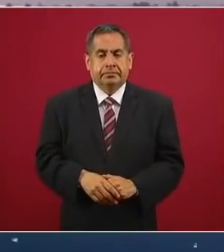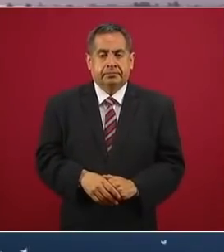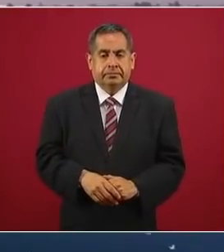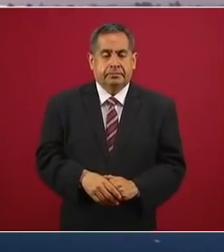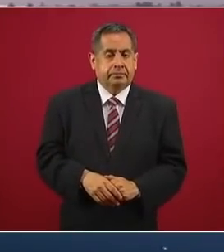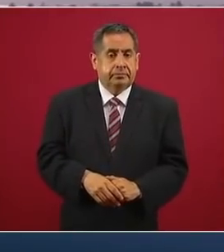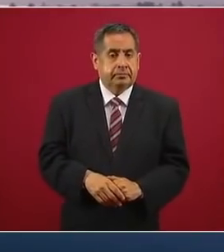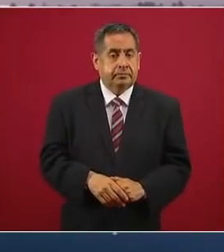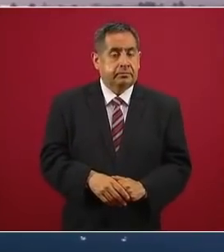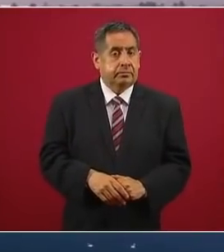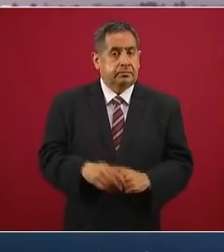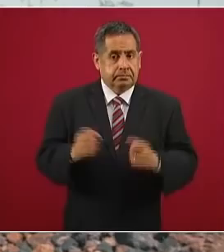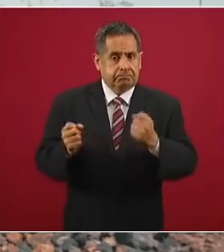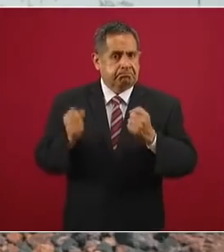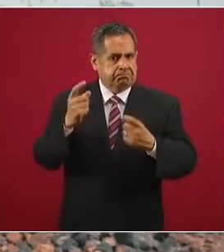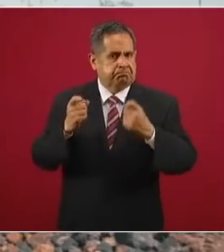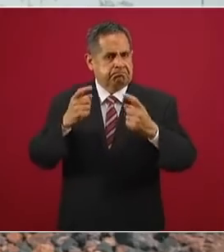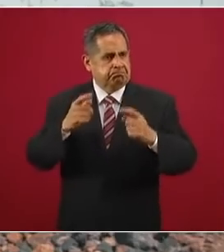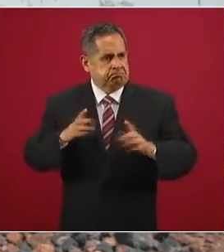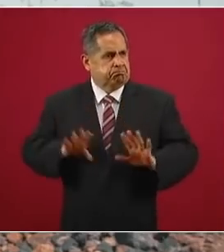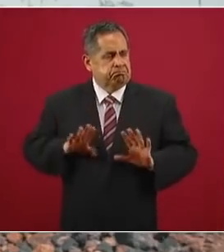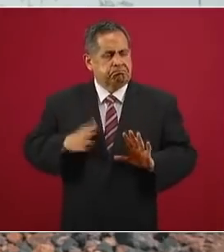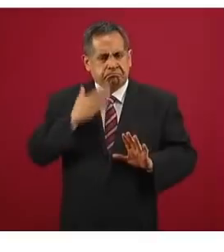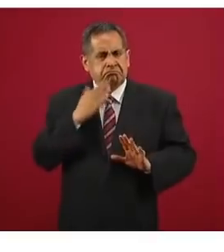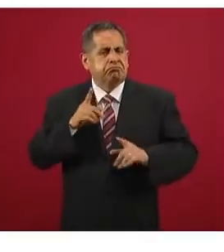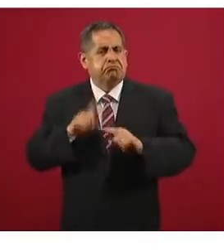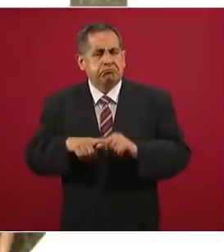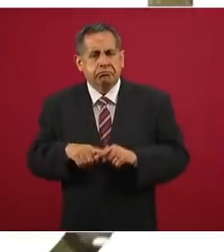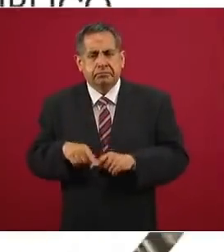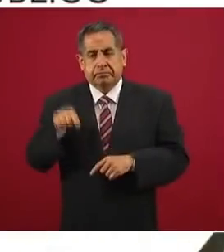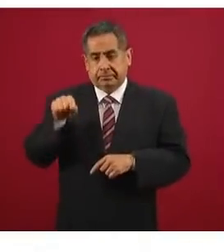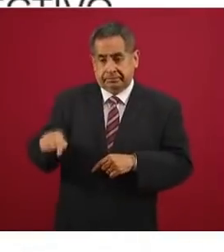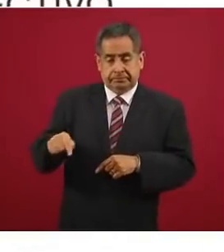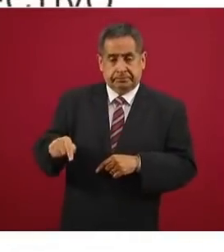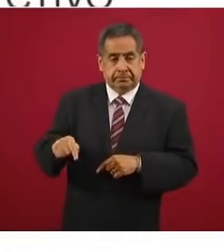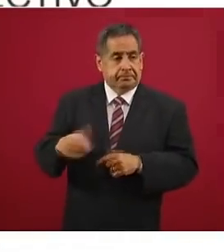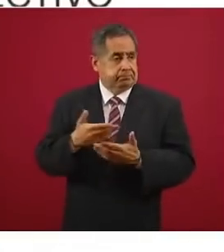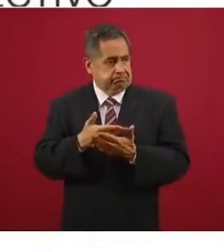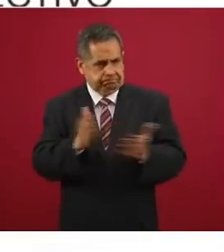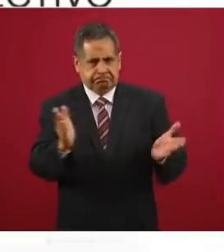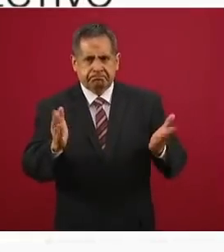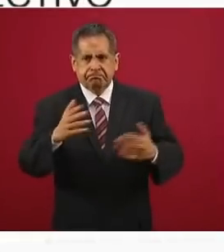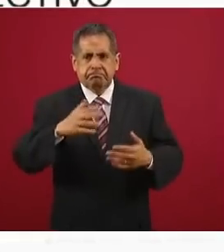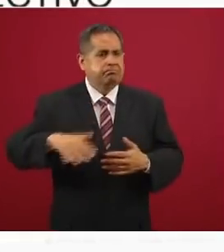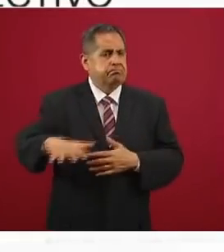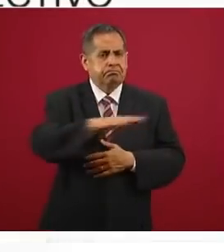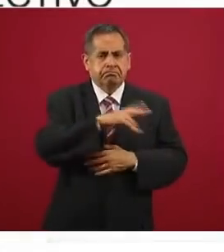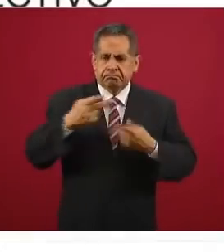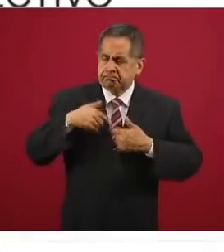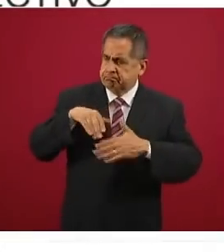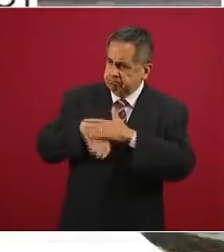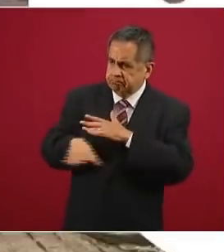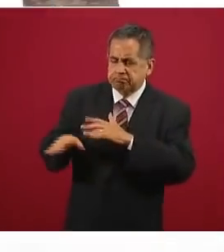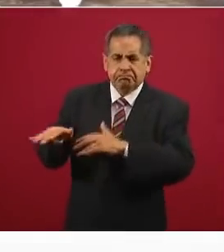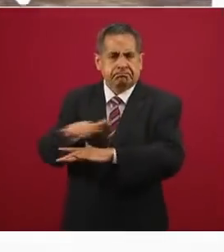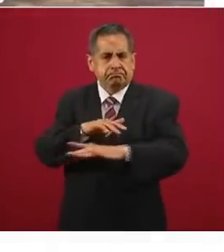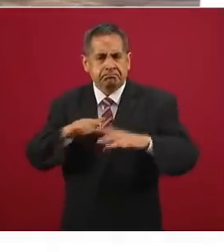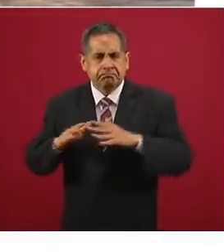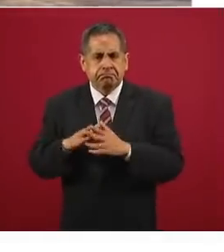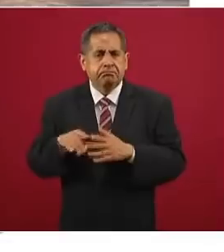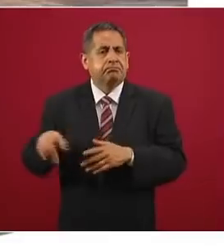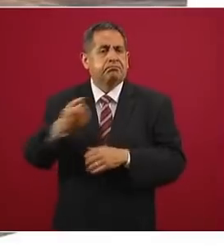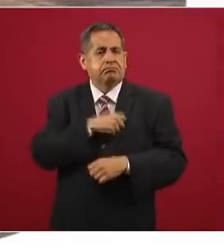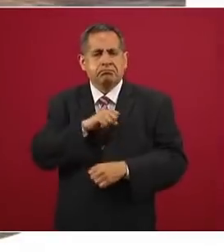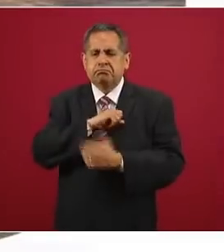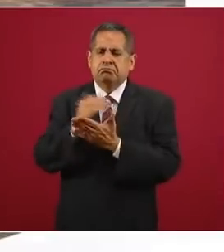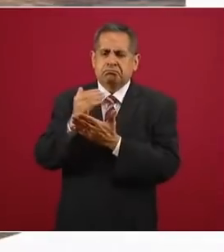Algunos de los principales beneficios de este proyecto son abrir este territorio al uso público y colectivo, mitigar los riesgos de salud